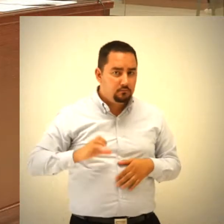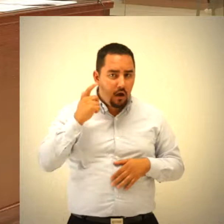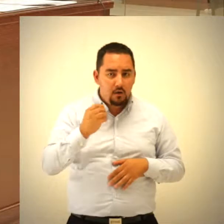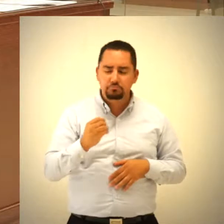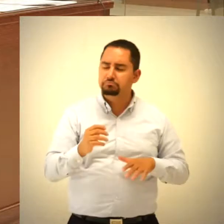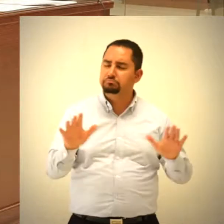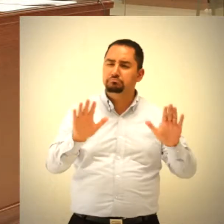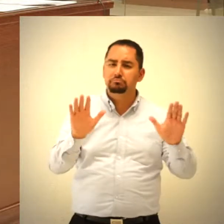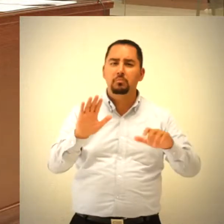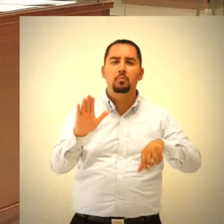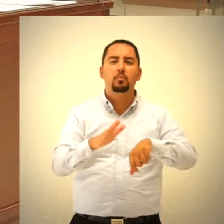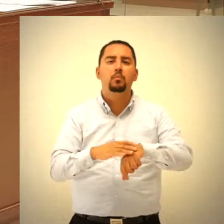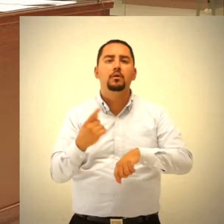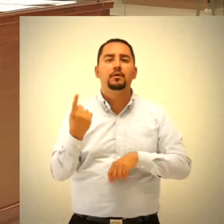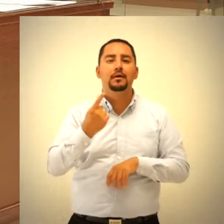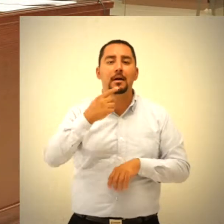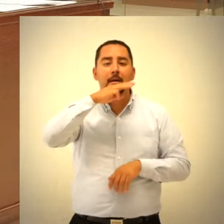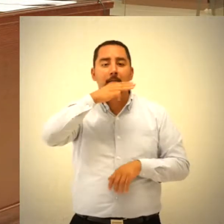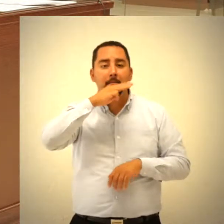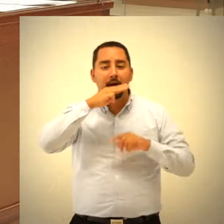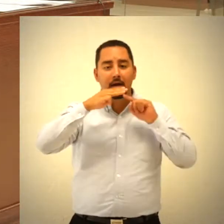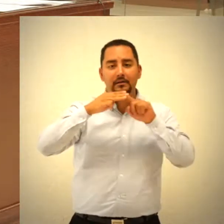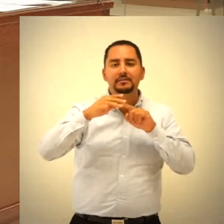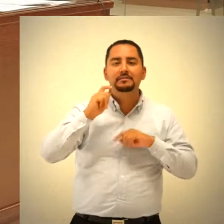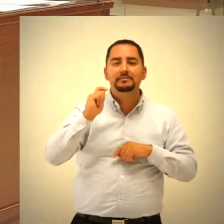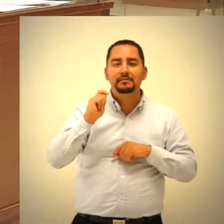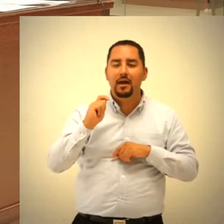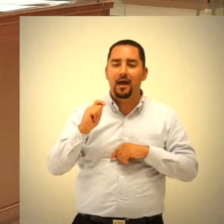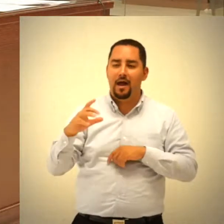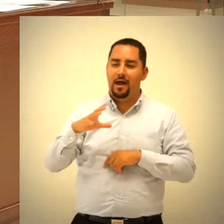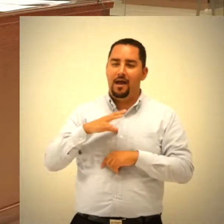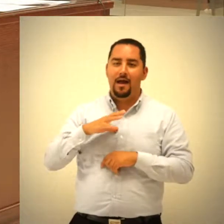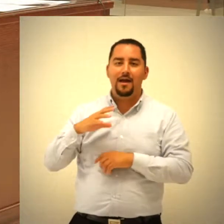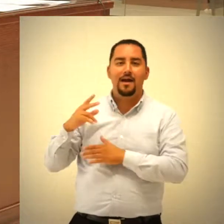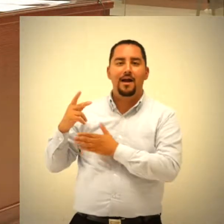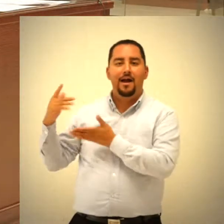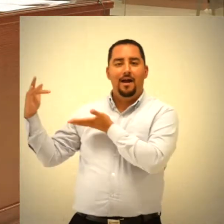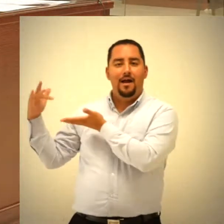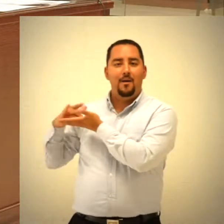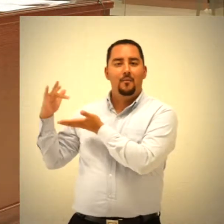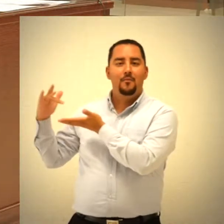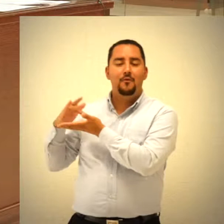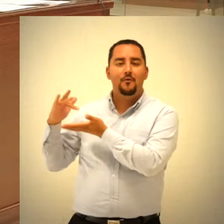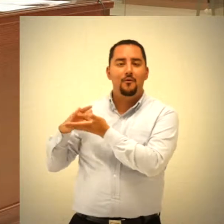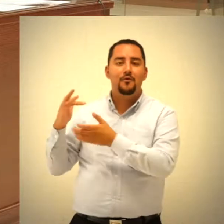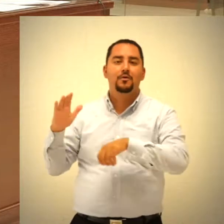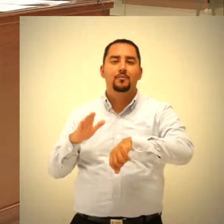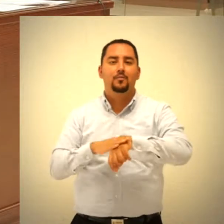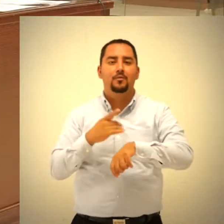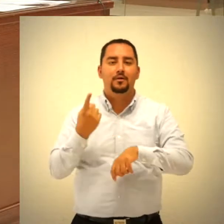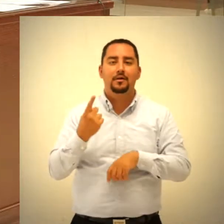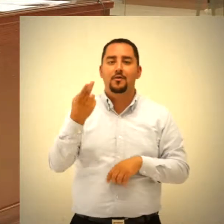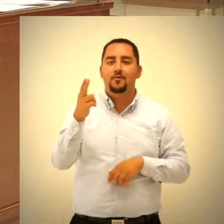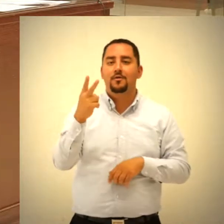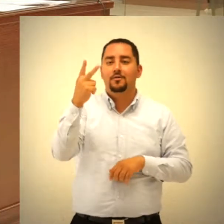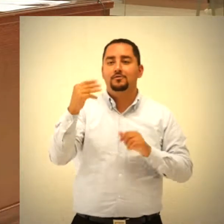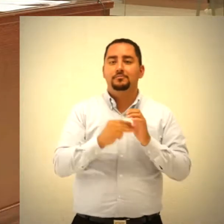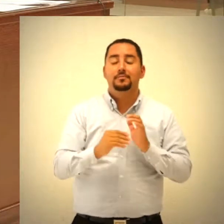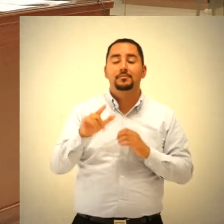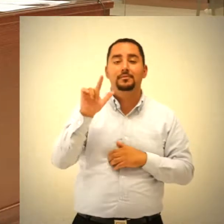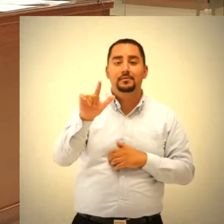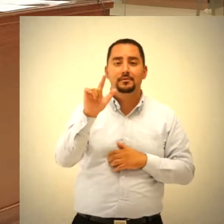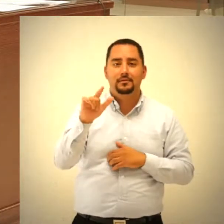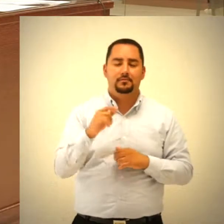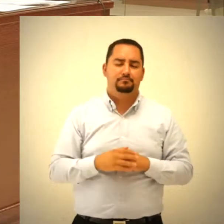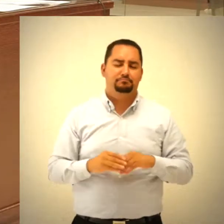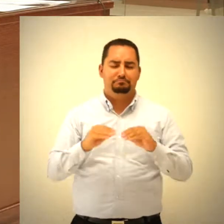ya que el maíz entregado contó con subsidio concurrente debido a una solicitud realizada en noviembre de 2017, por